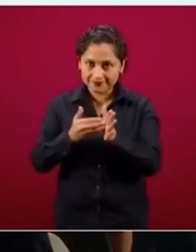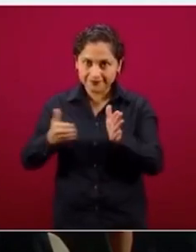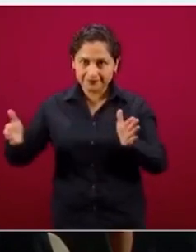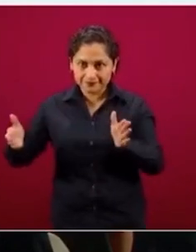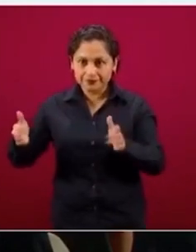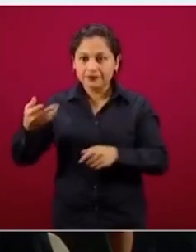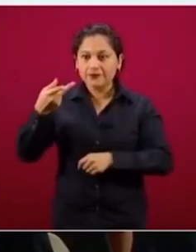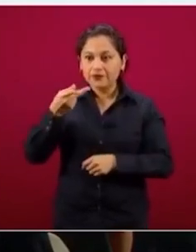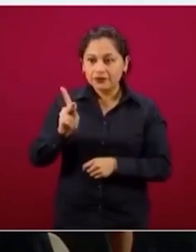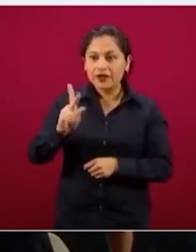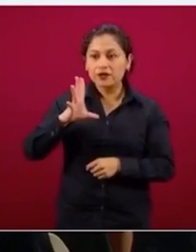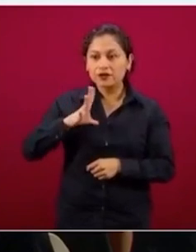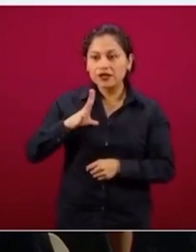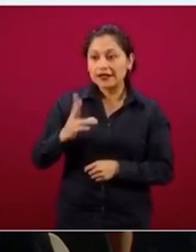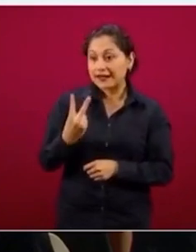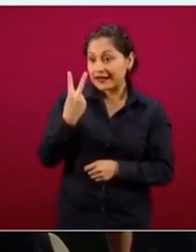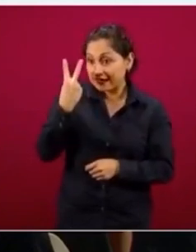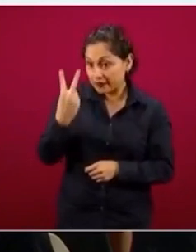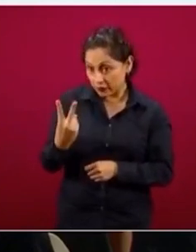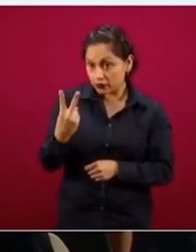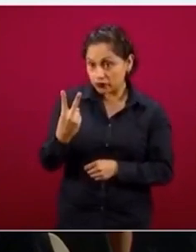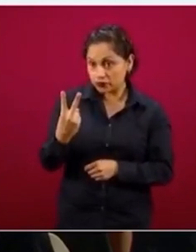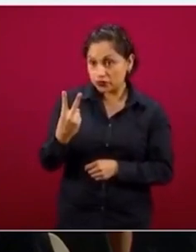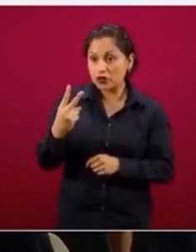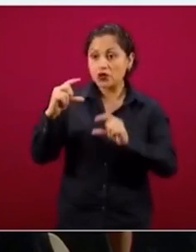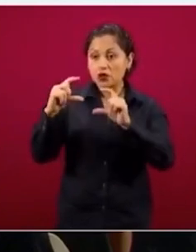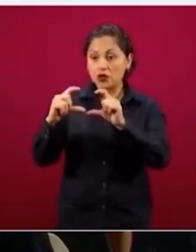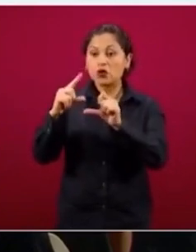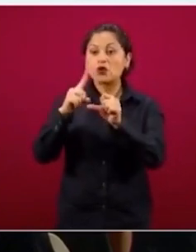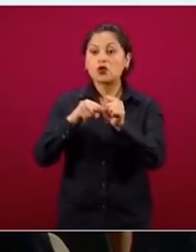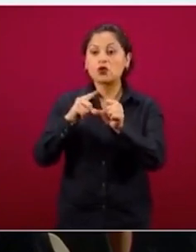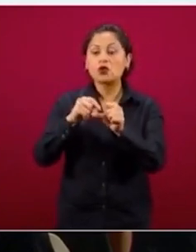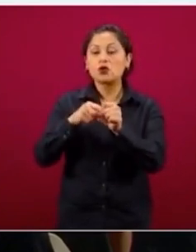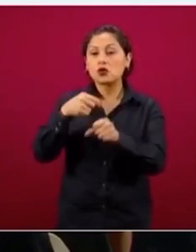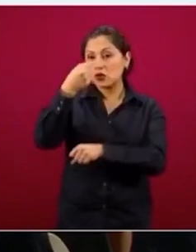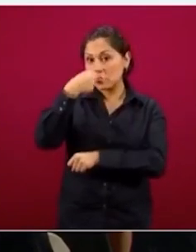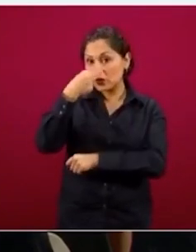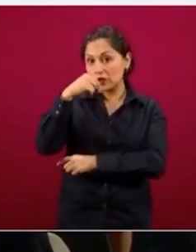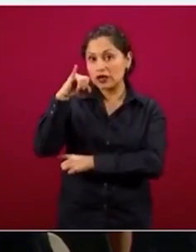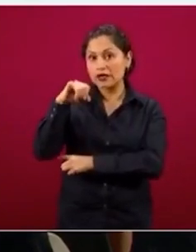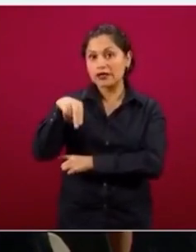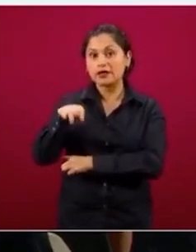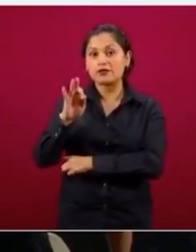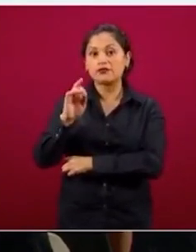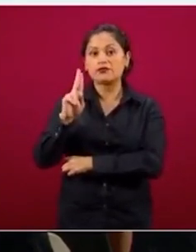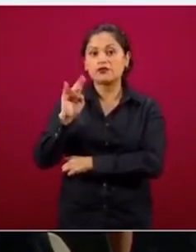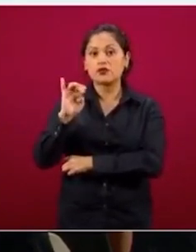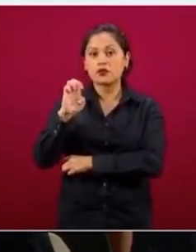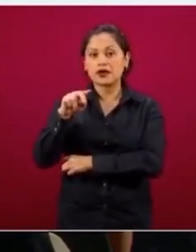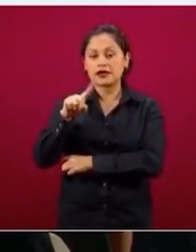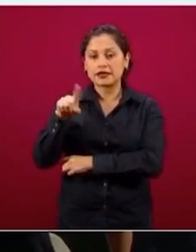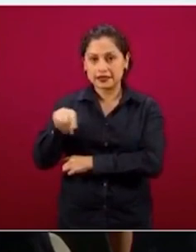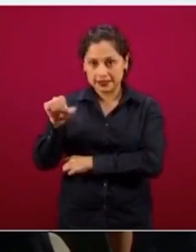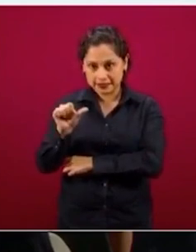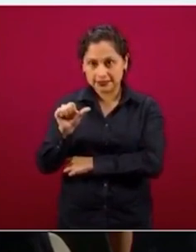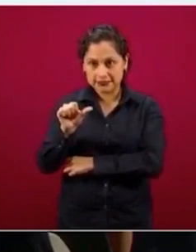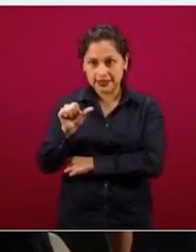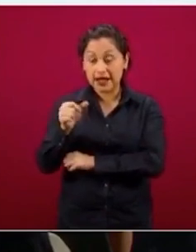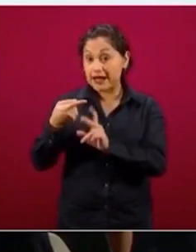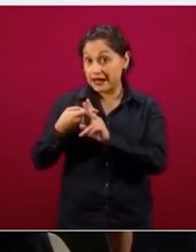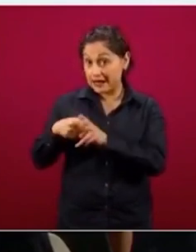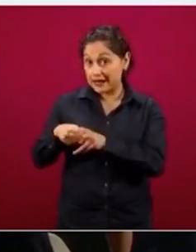específicas, una es influenza, noten ustedes por razones obvias que ahorita voy a enfatizar, que a partir de 2009,